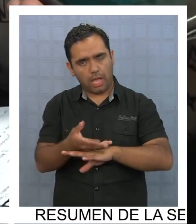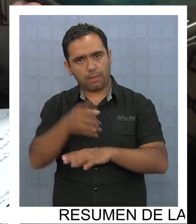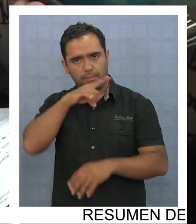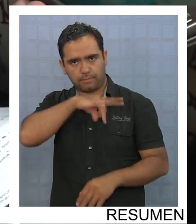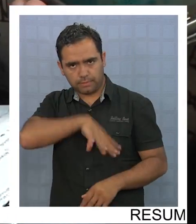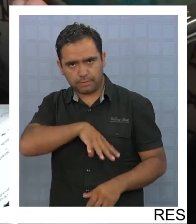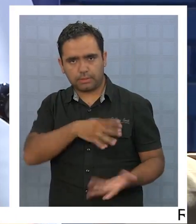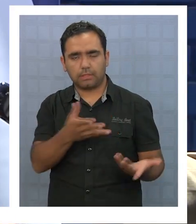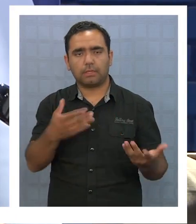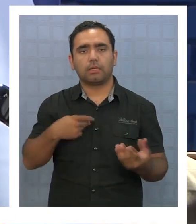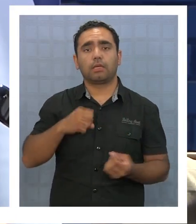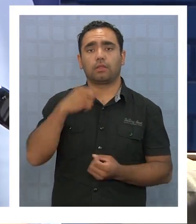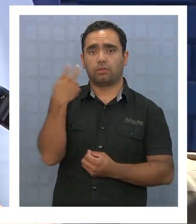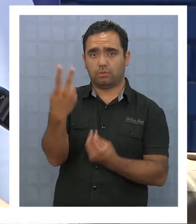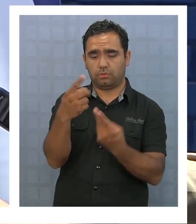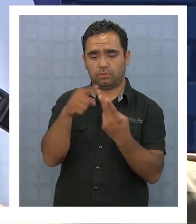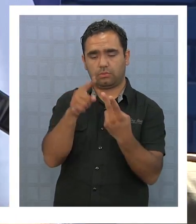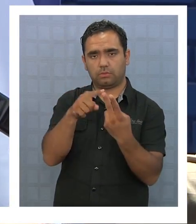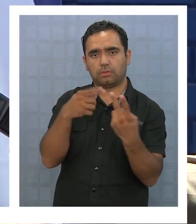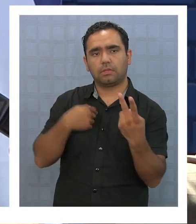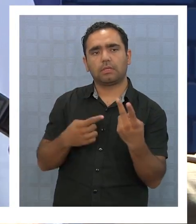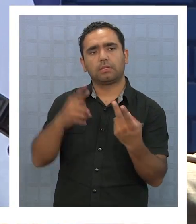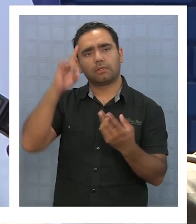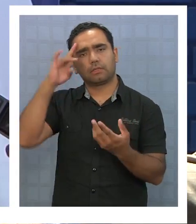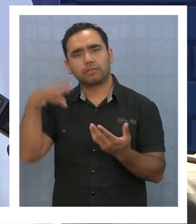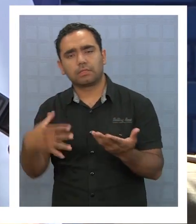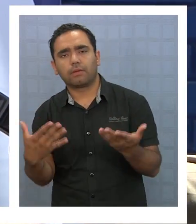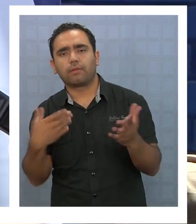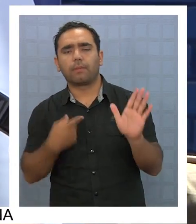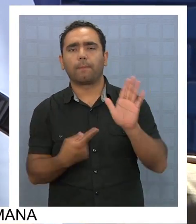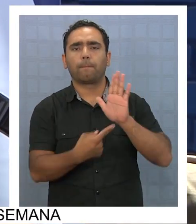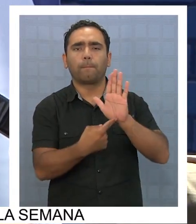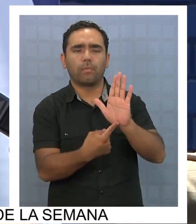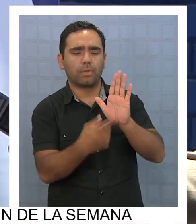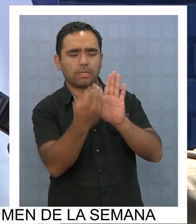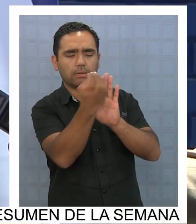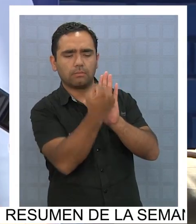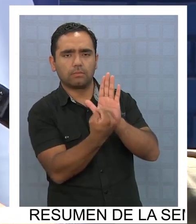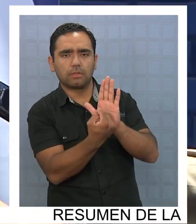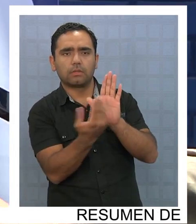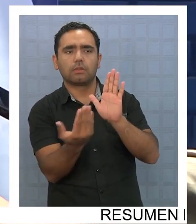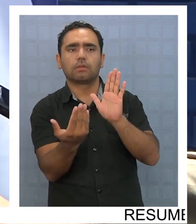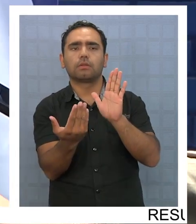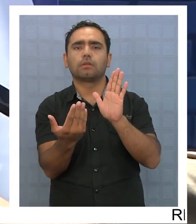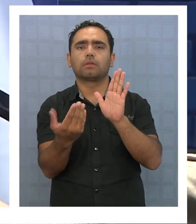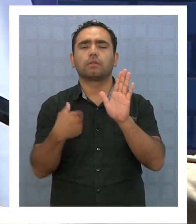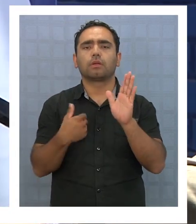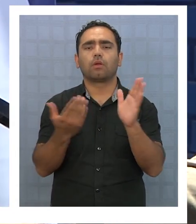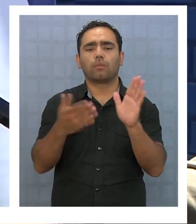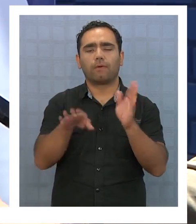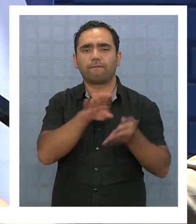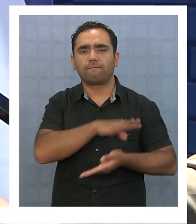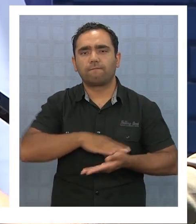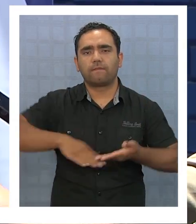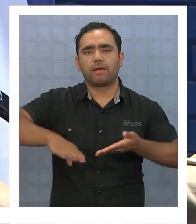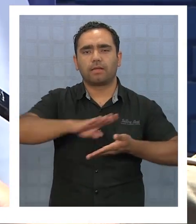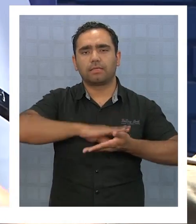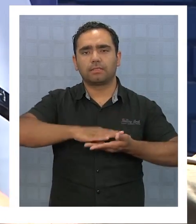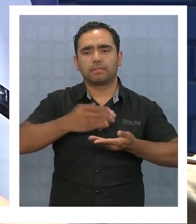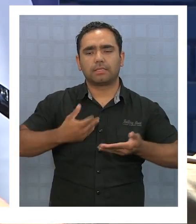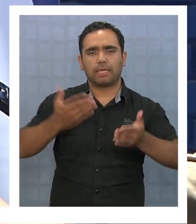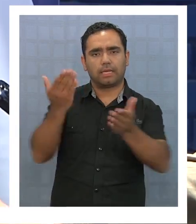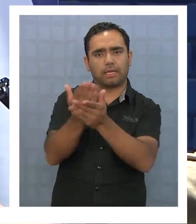Y dos, generar lo que es el marco muestral de maestro, que es la base para cualquier